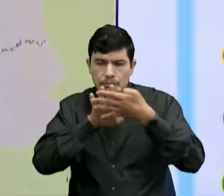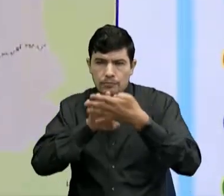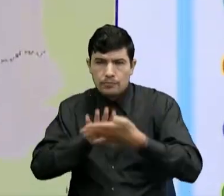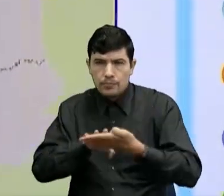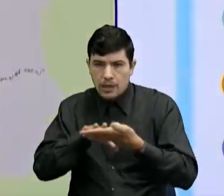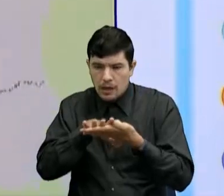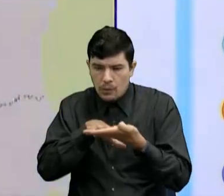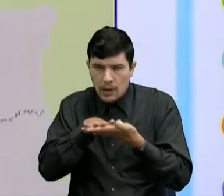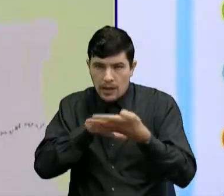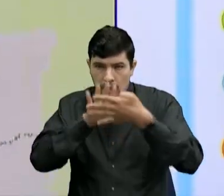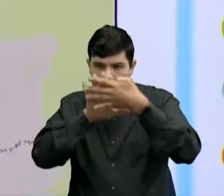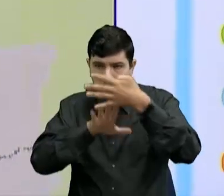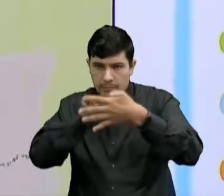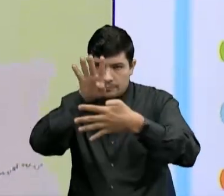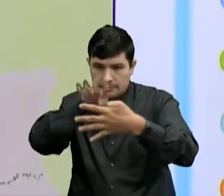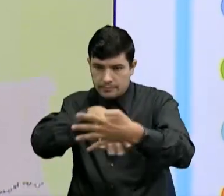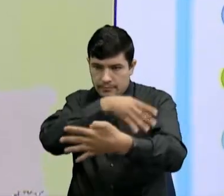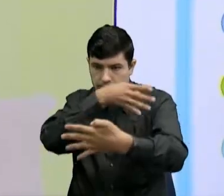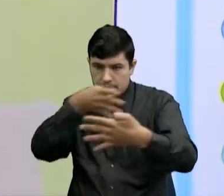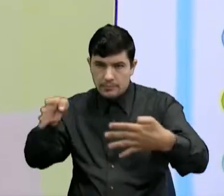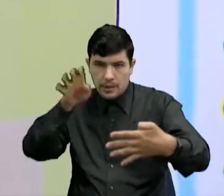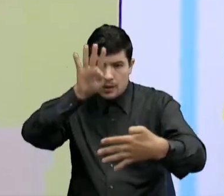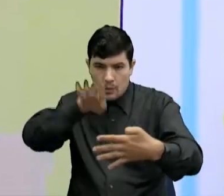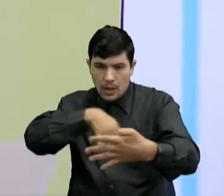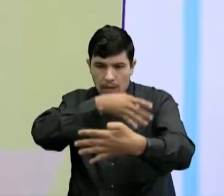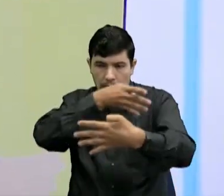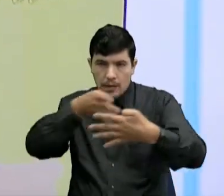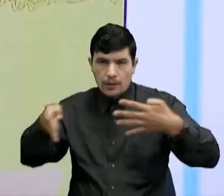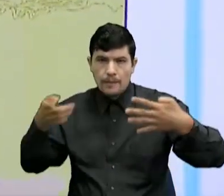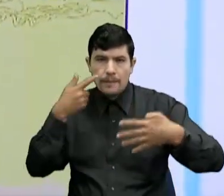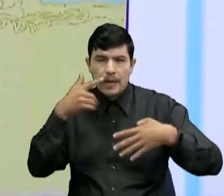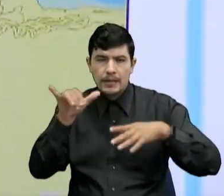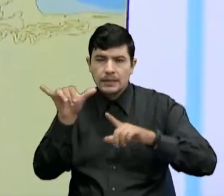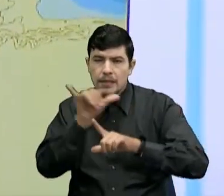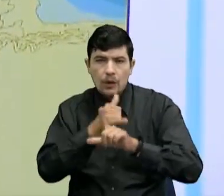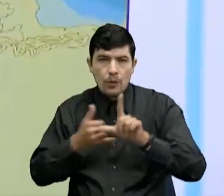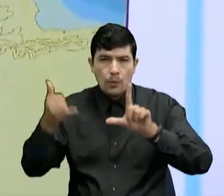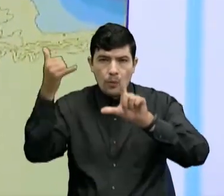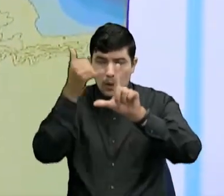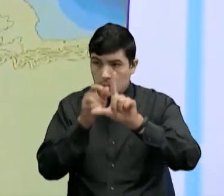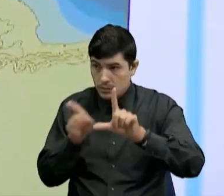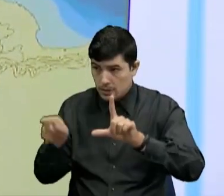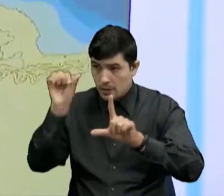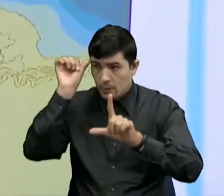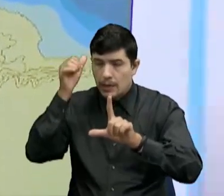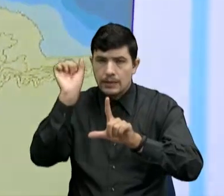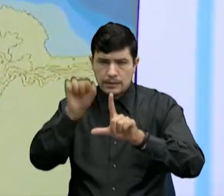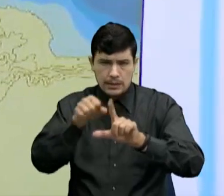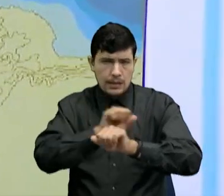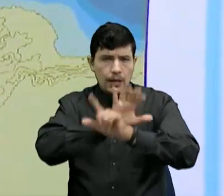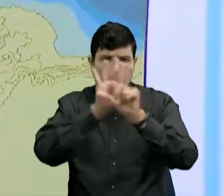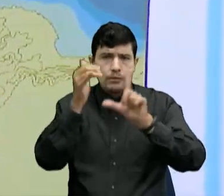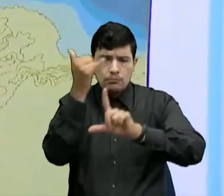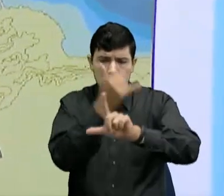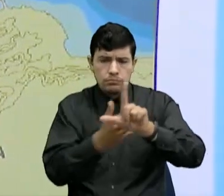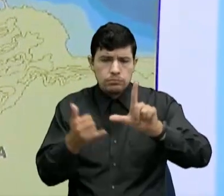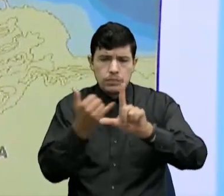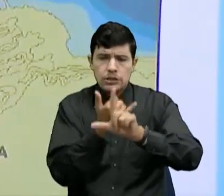distribuida Sobre todo el mundo Como un plano cartesiano ¿Recuerdan un plano cartesiano? por supuesto Eje Y